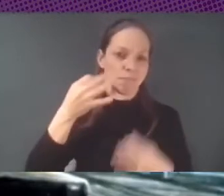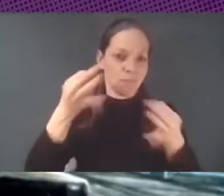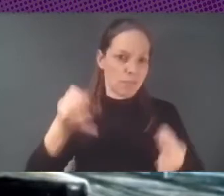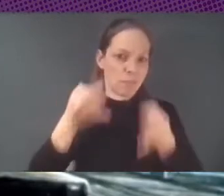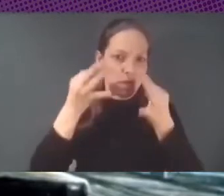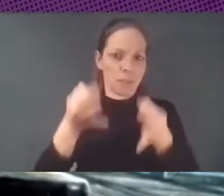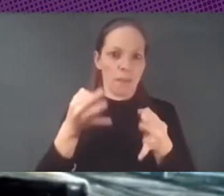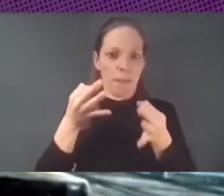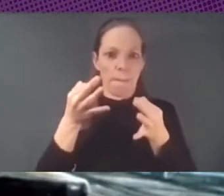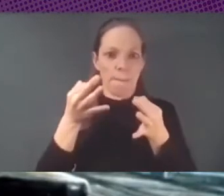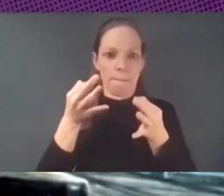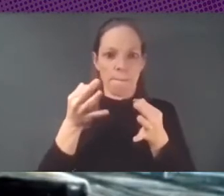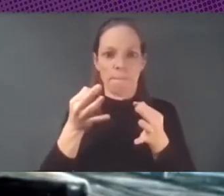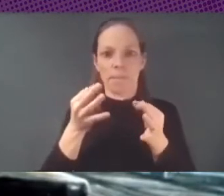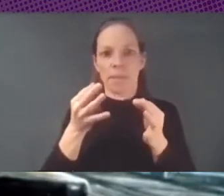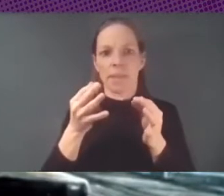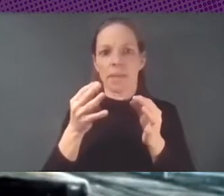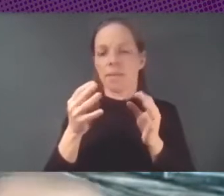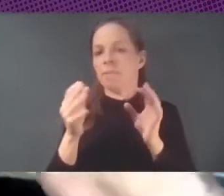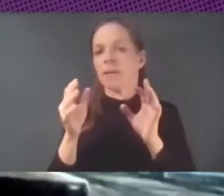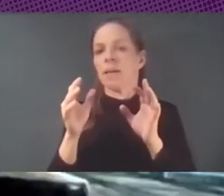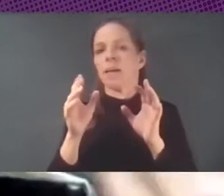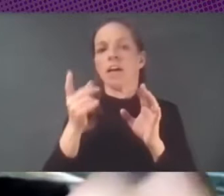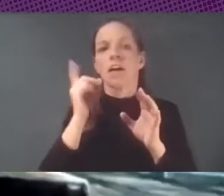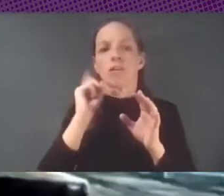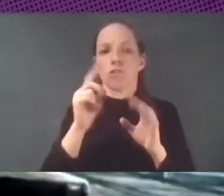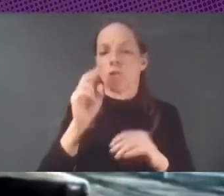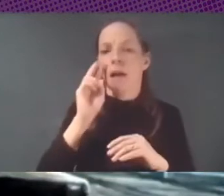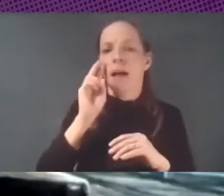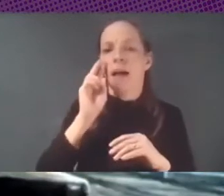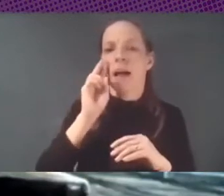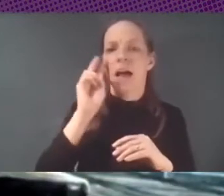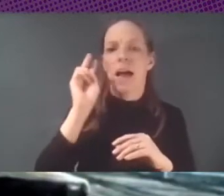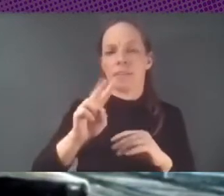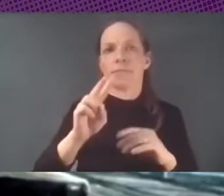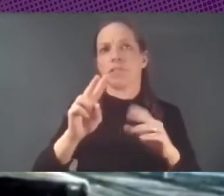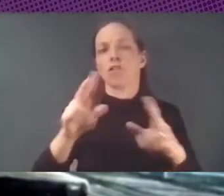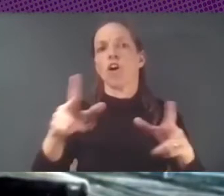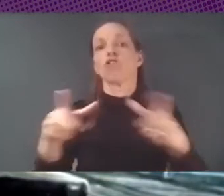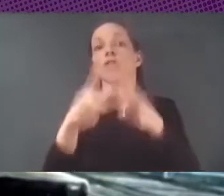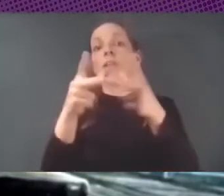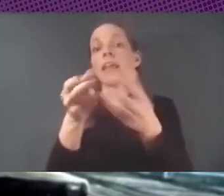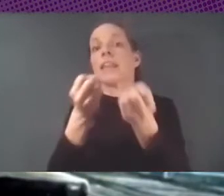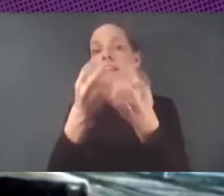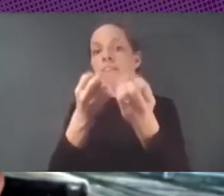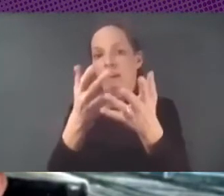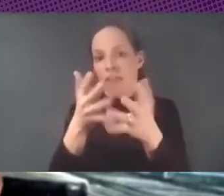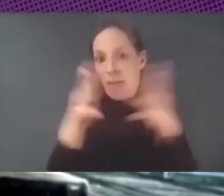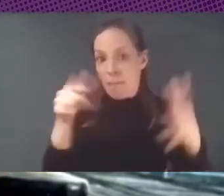cuestión de cómo y que solamente se ha visto amplificadas en la sociedad datificada y ahora se habla de